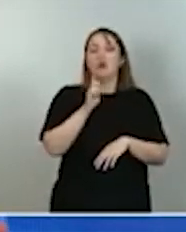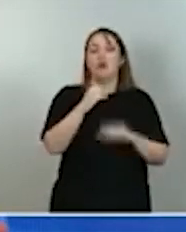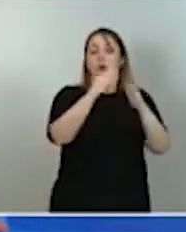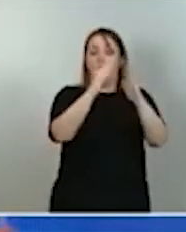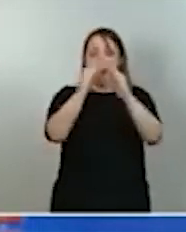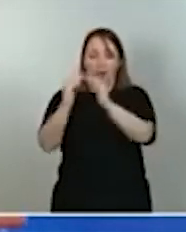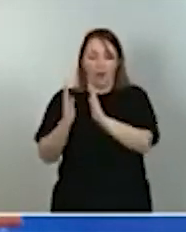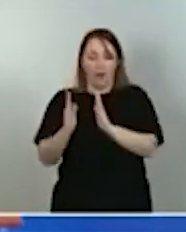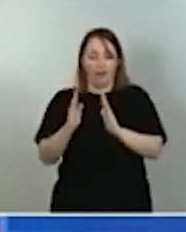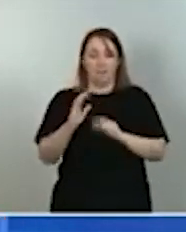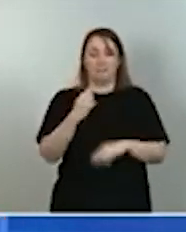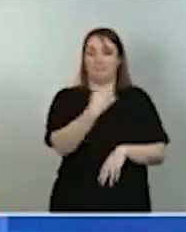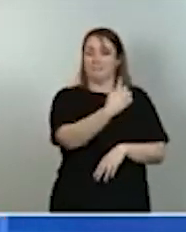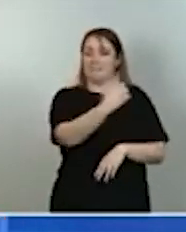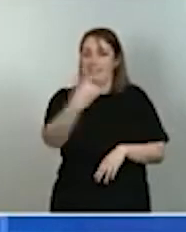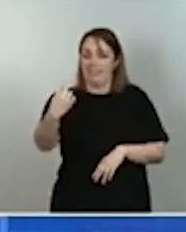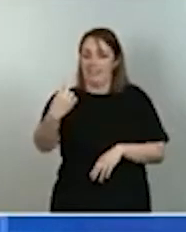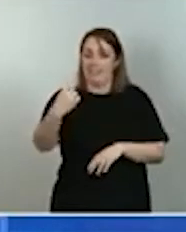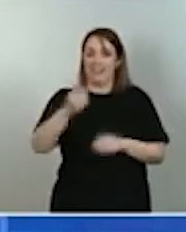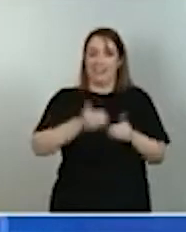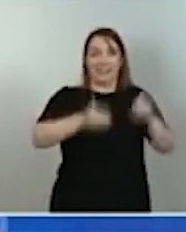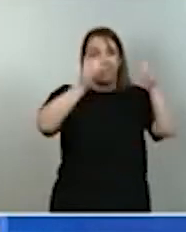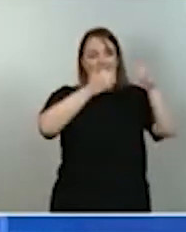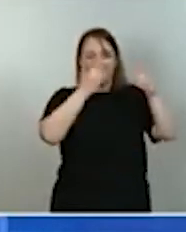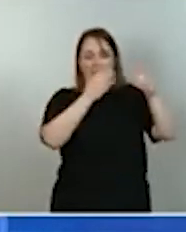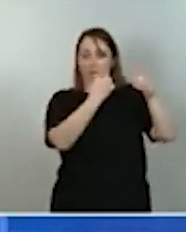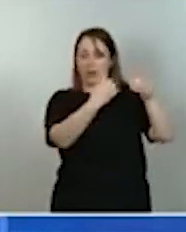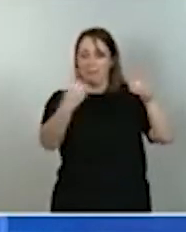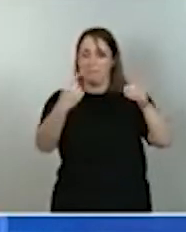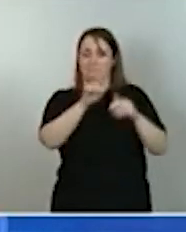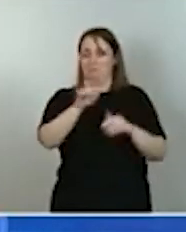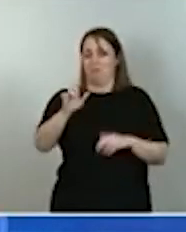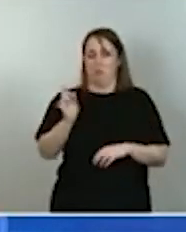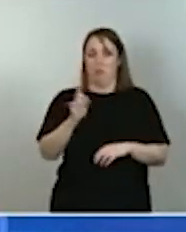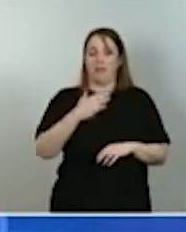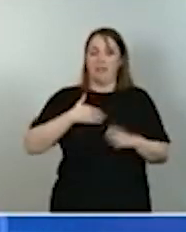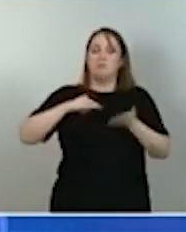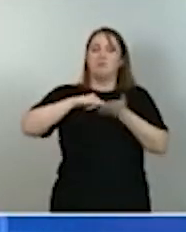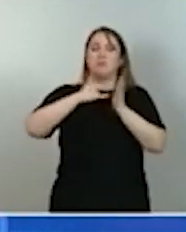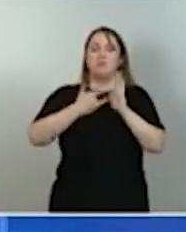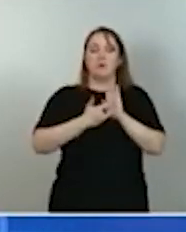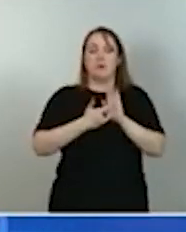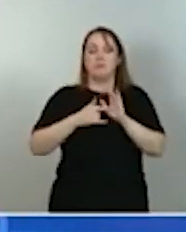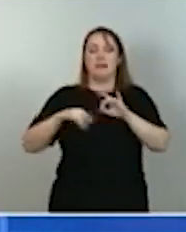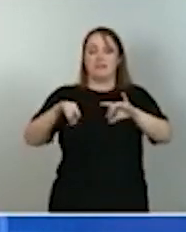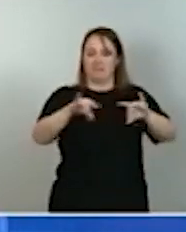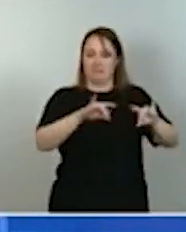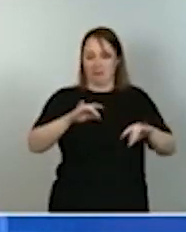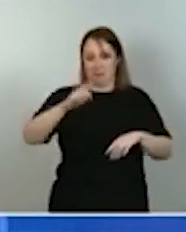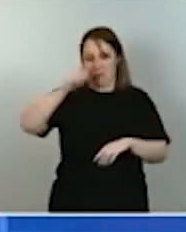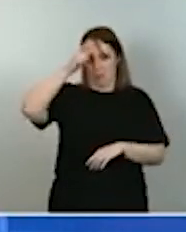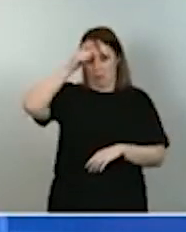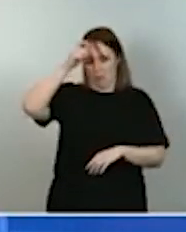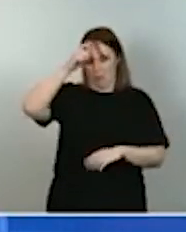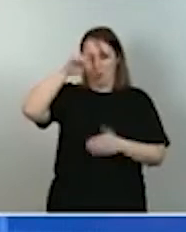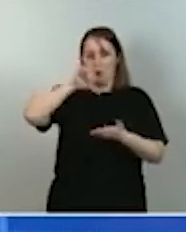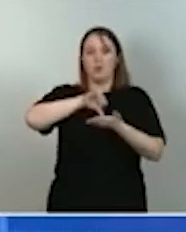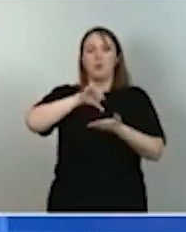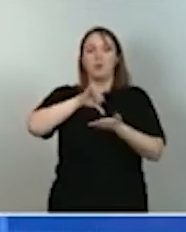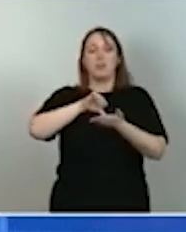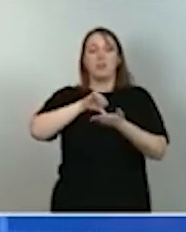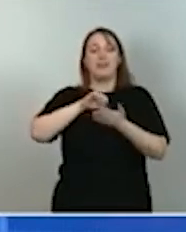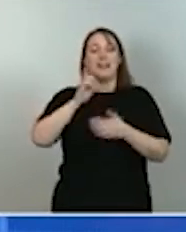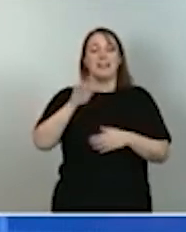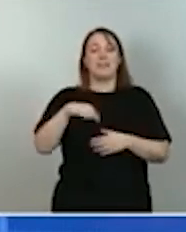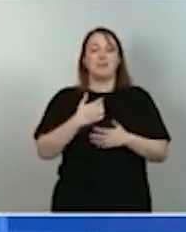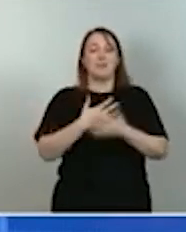ventana, de cada caldera. Queremos programas que tengan en cuenta los barrios, los pueblos, las ciudades, aquellos sitios